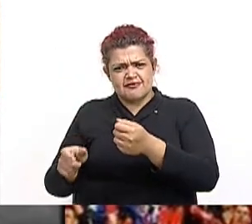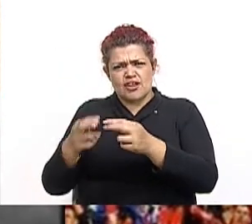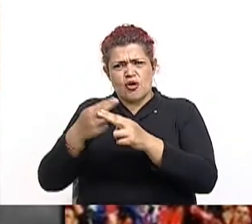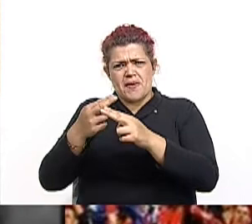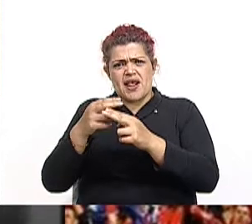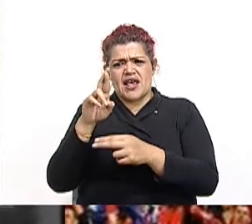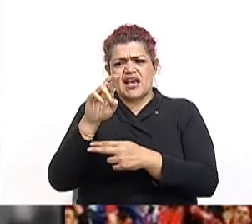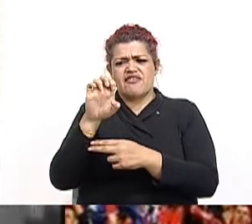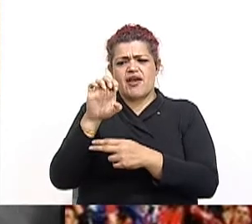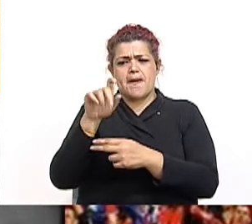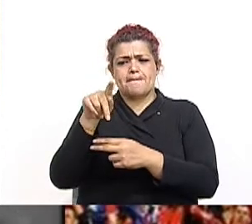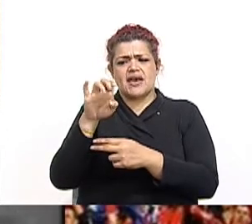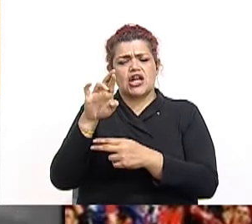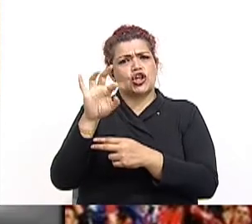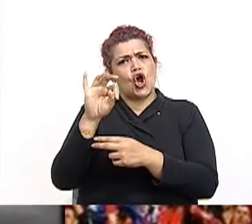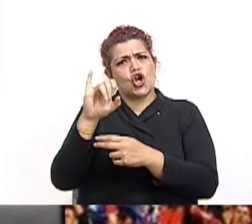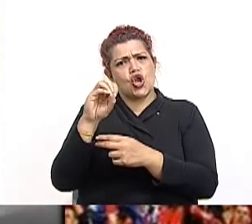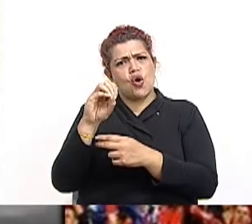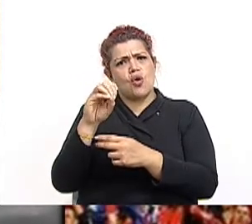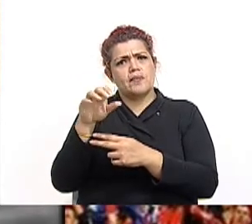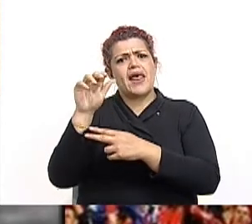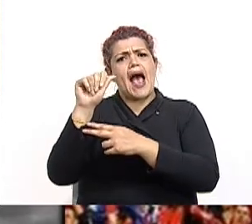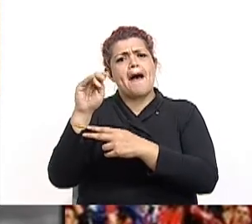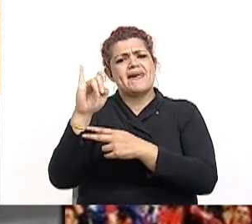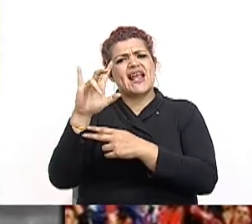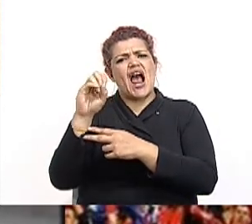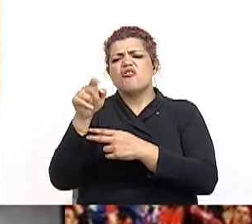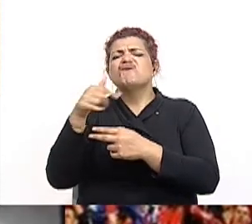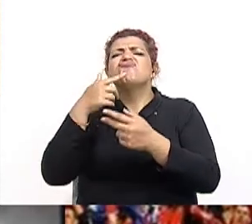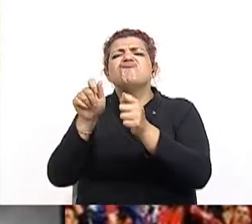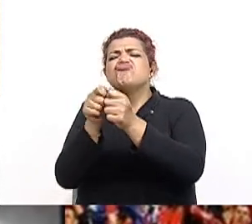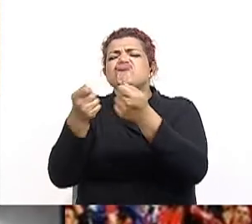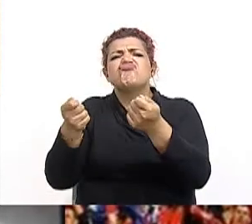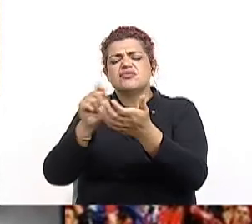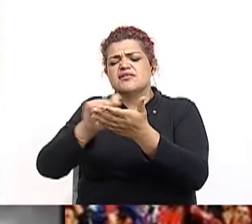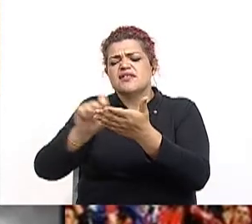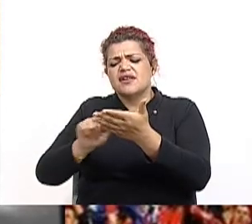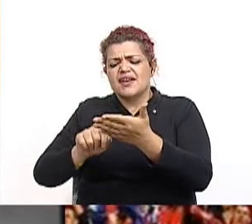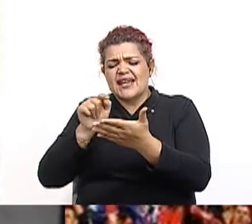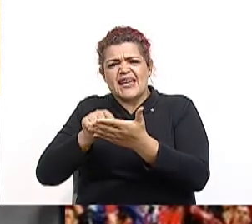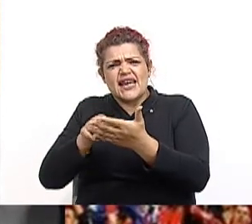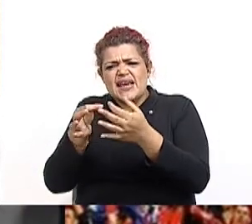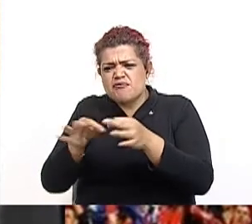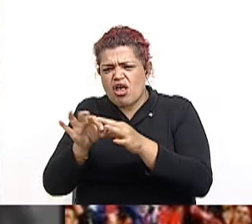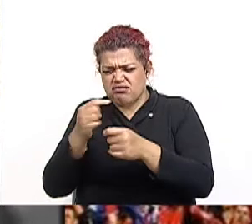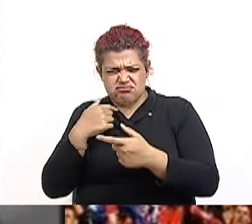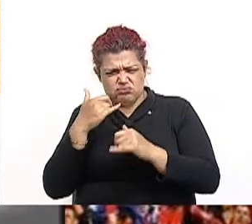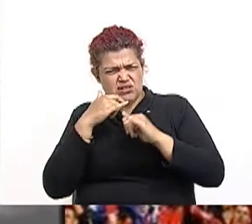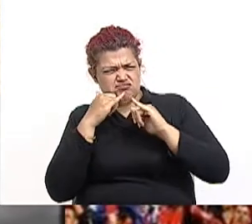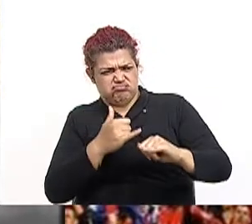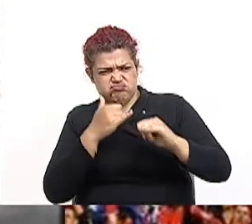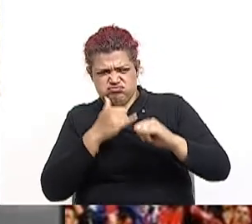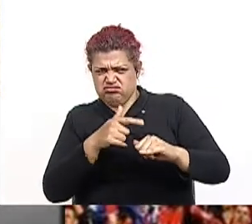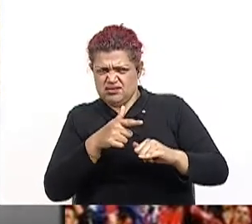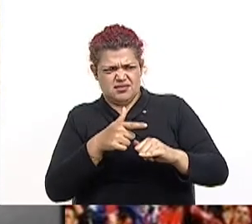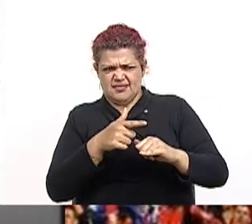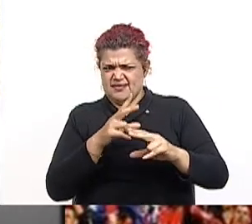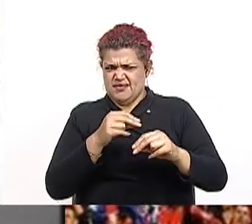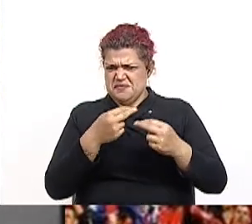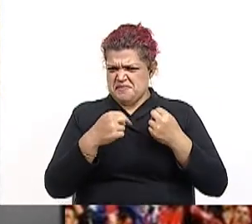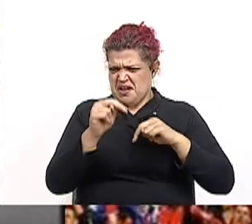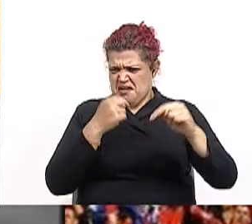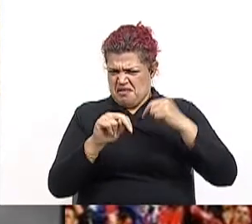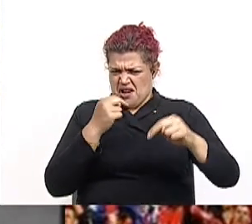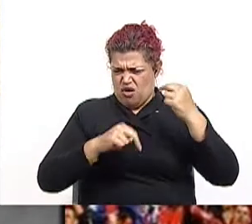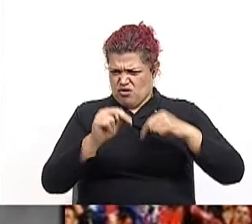americano, una publicación antiimperialista y de una vez el juez central le llama la atención y lo pinta de amarillo. Si quieres lograr el éxito